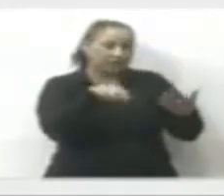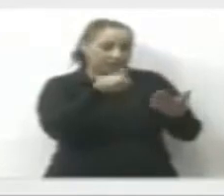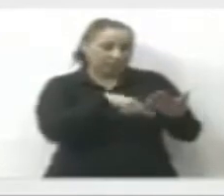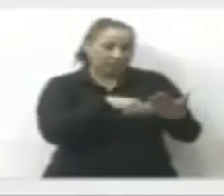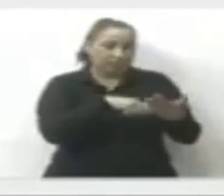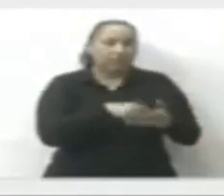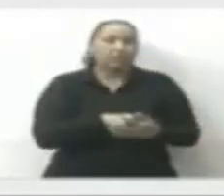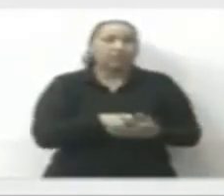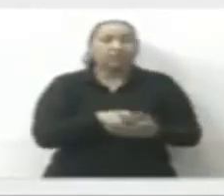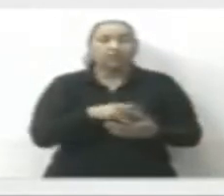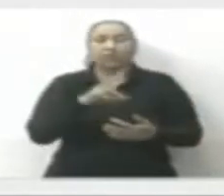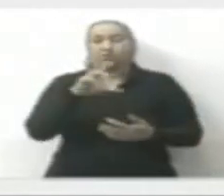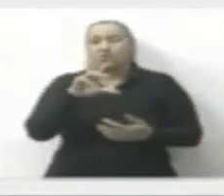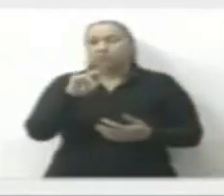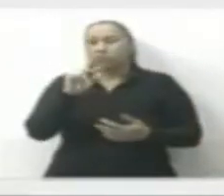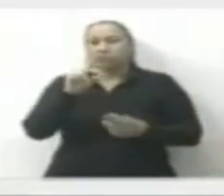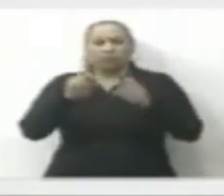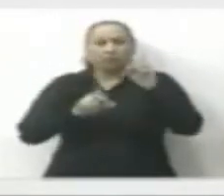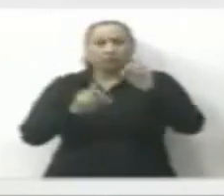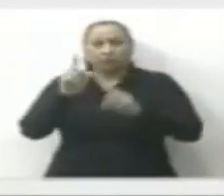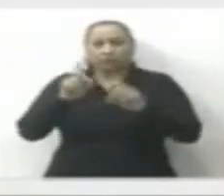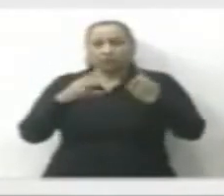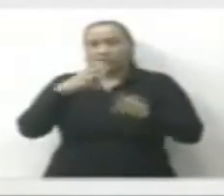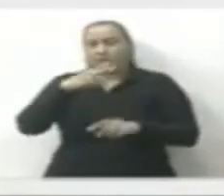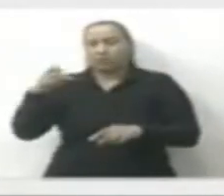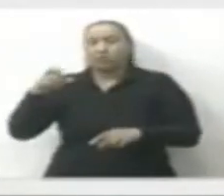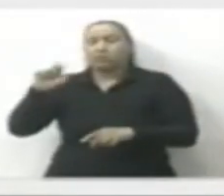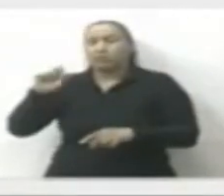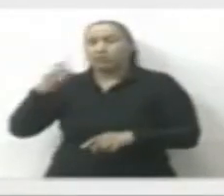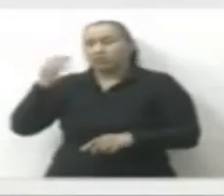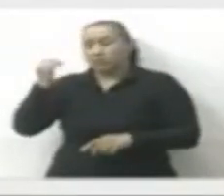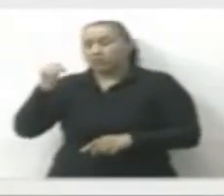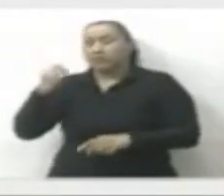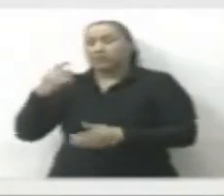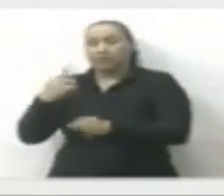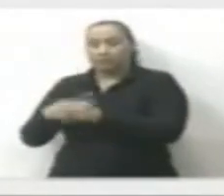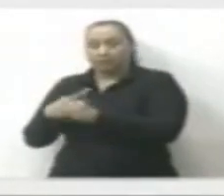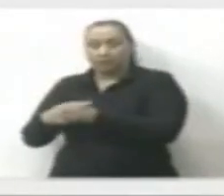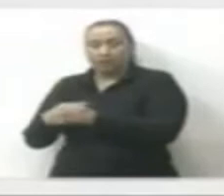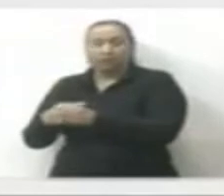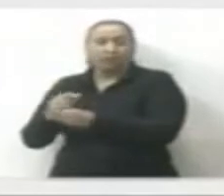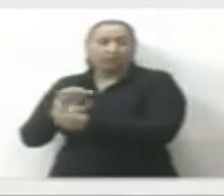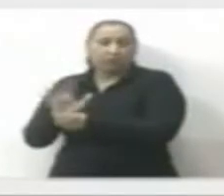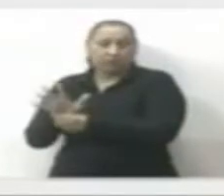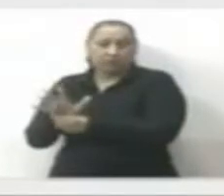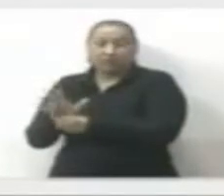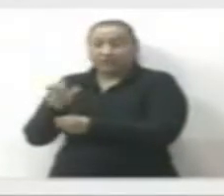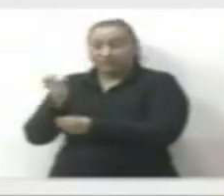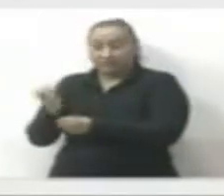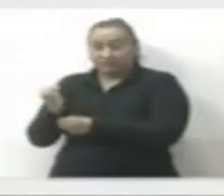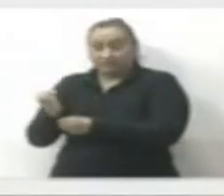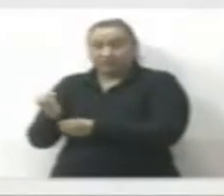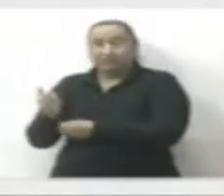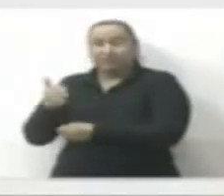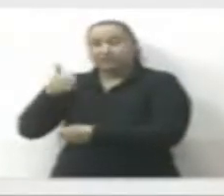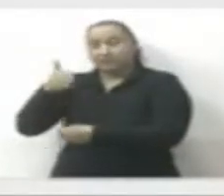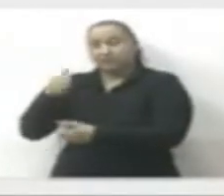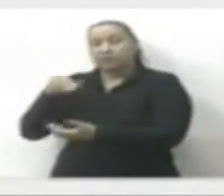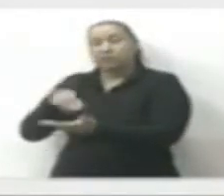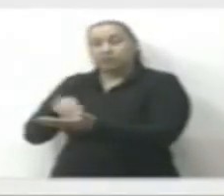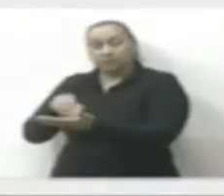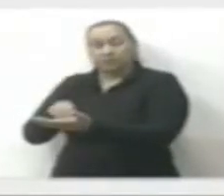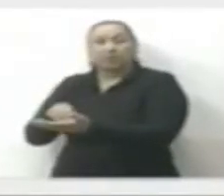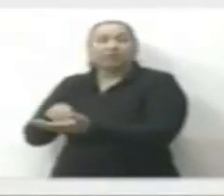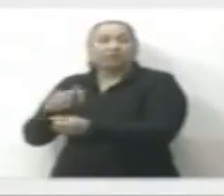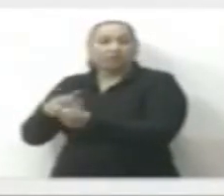virus, ningún sospechoso y 329 confirmados positivos. De ellas, 6 tienen el virus